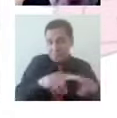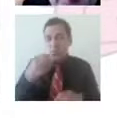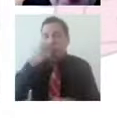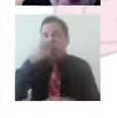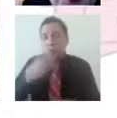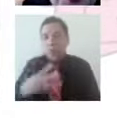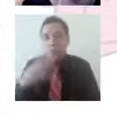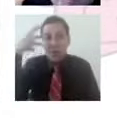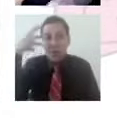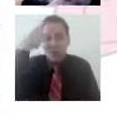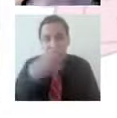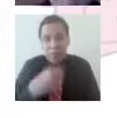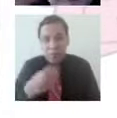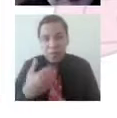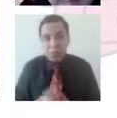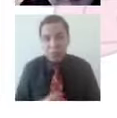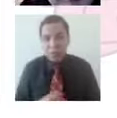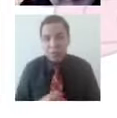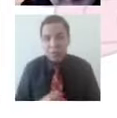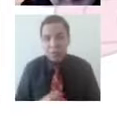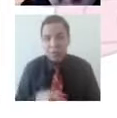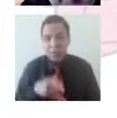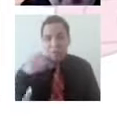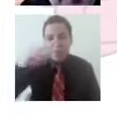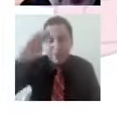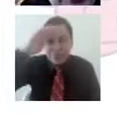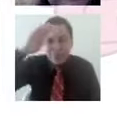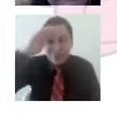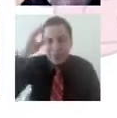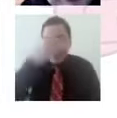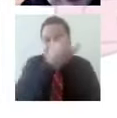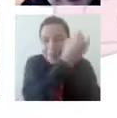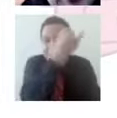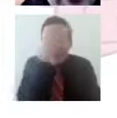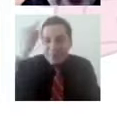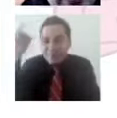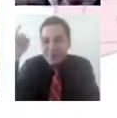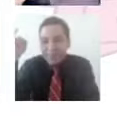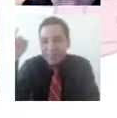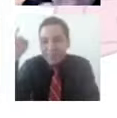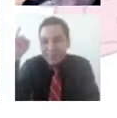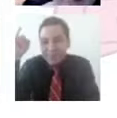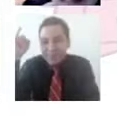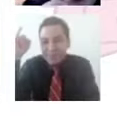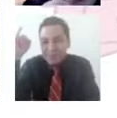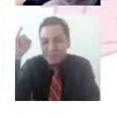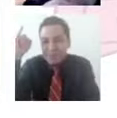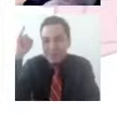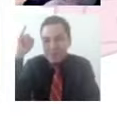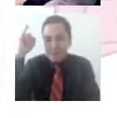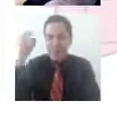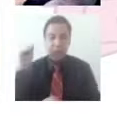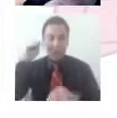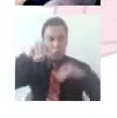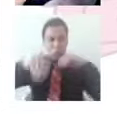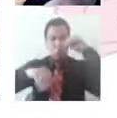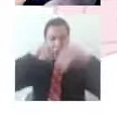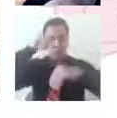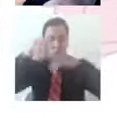espacios geográficos. Imaginen ese jardín. Y a ese jardín le van a poner su nombre.